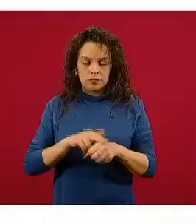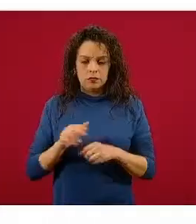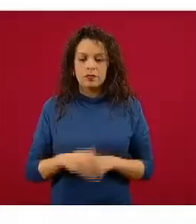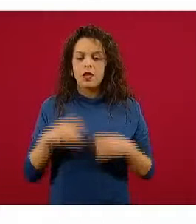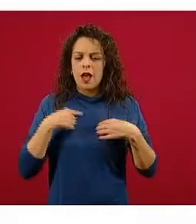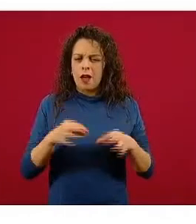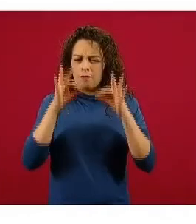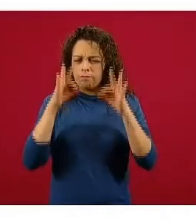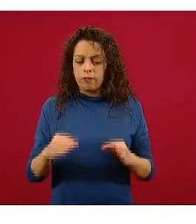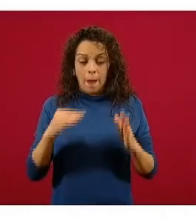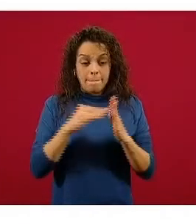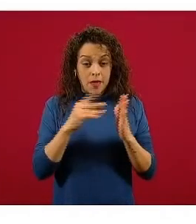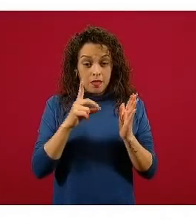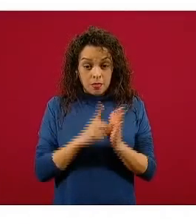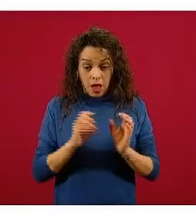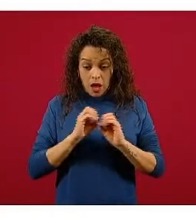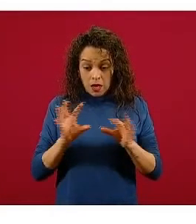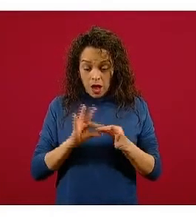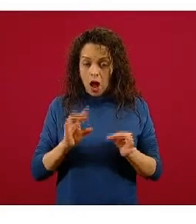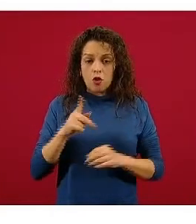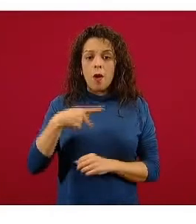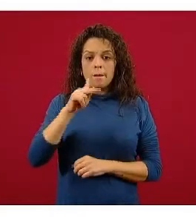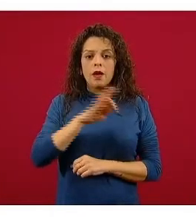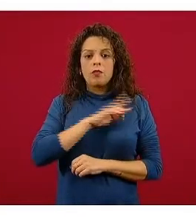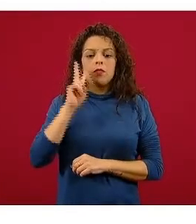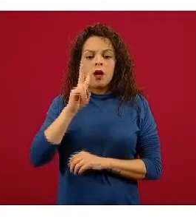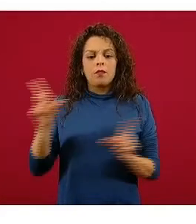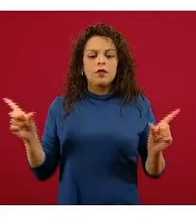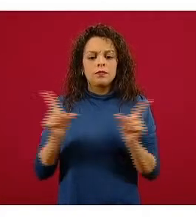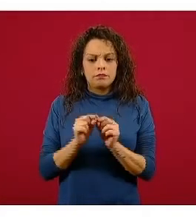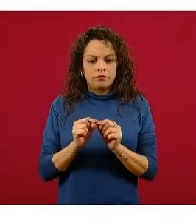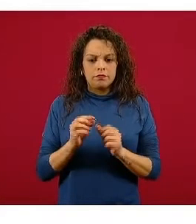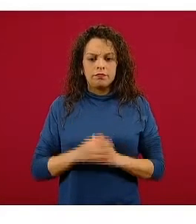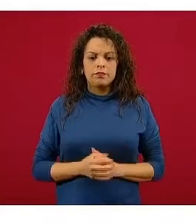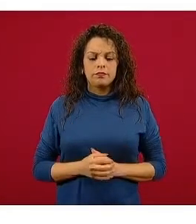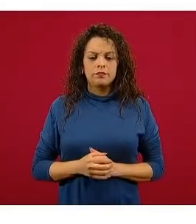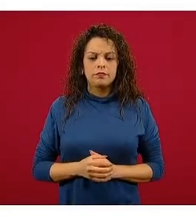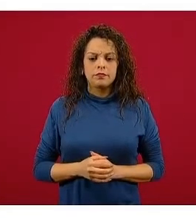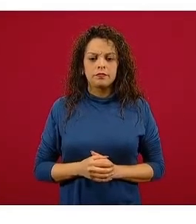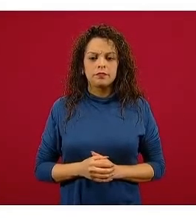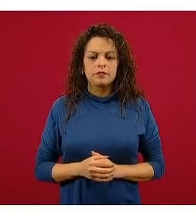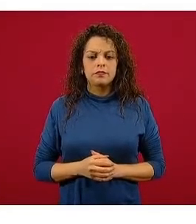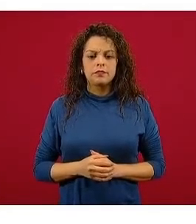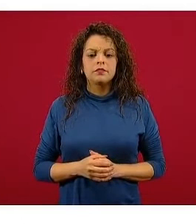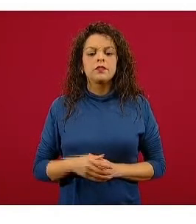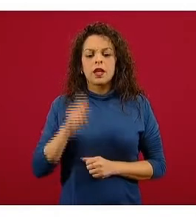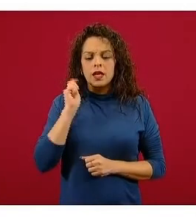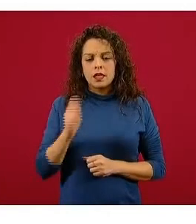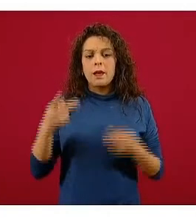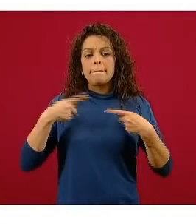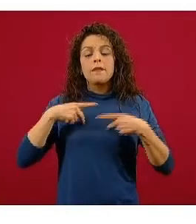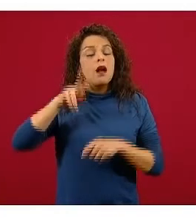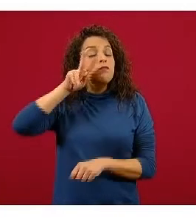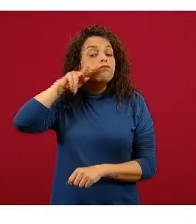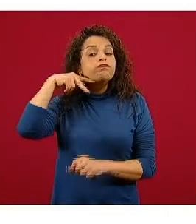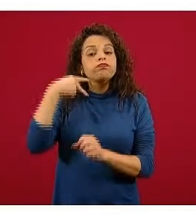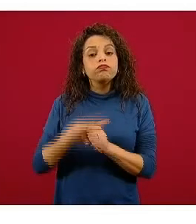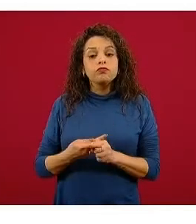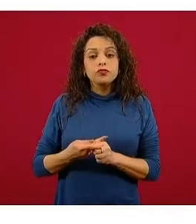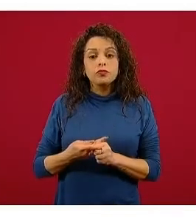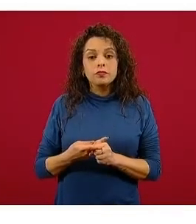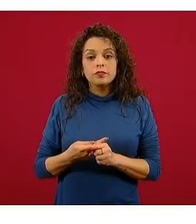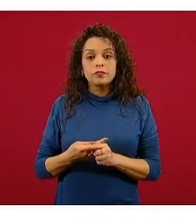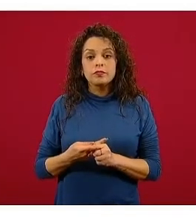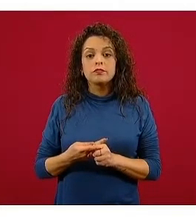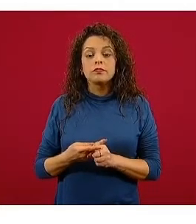pero siguió el principio metodológico de los ensayos clínicos controlados, es decir, sujetos voluntarios que en su momento fueron